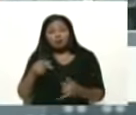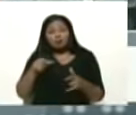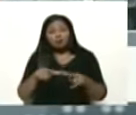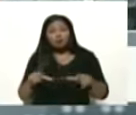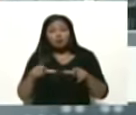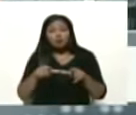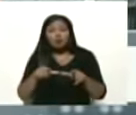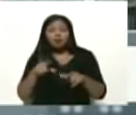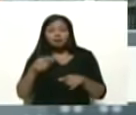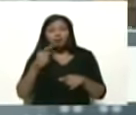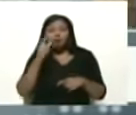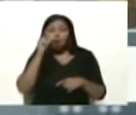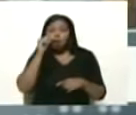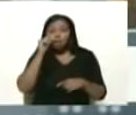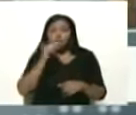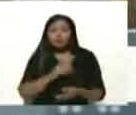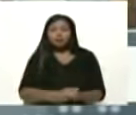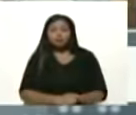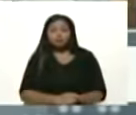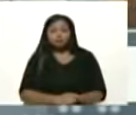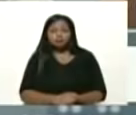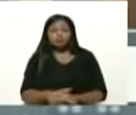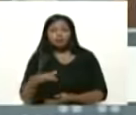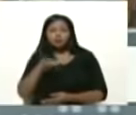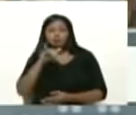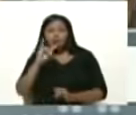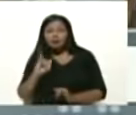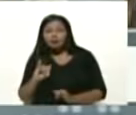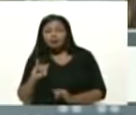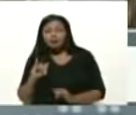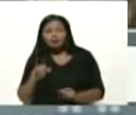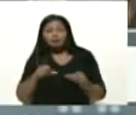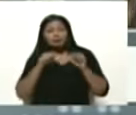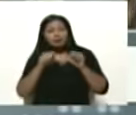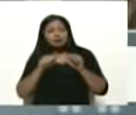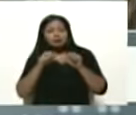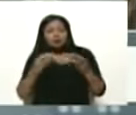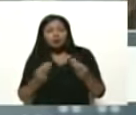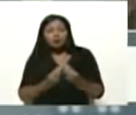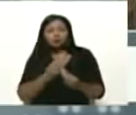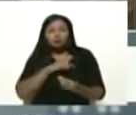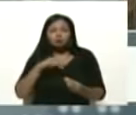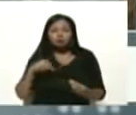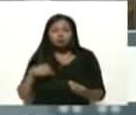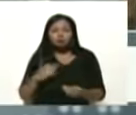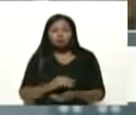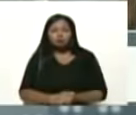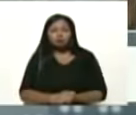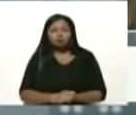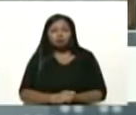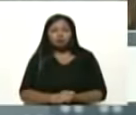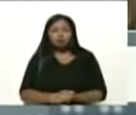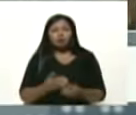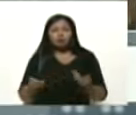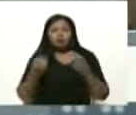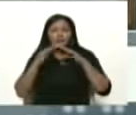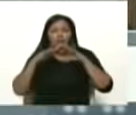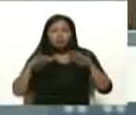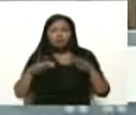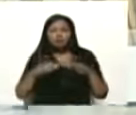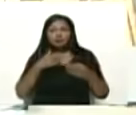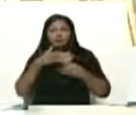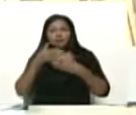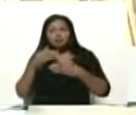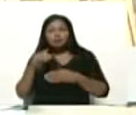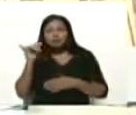ese chino desde donde está sigue con nosotros leal dándonos sus bendiciones vamos a compartir este video